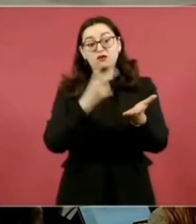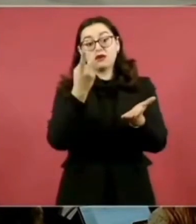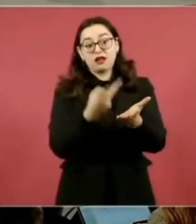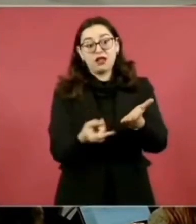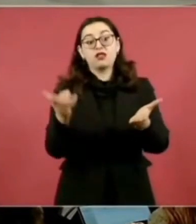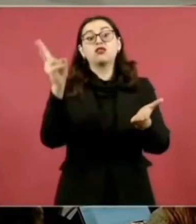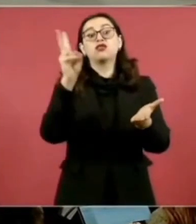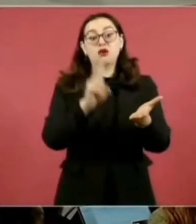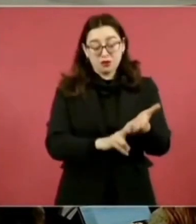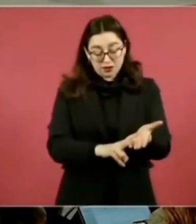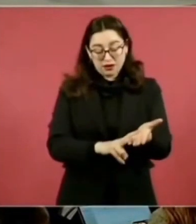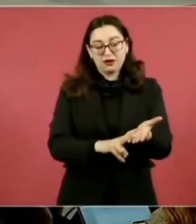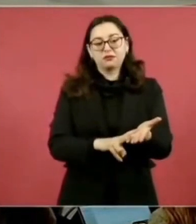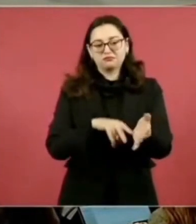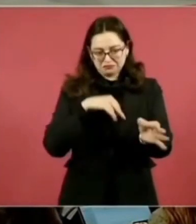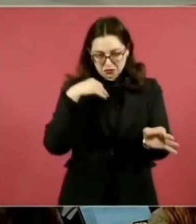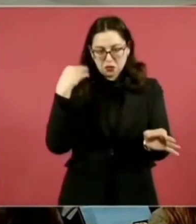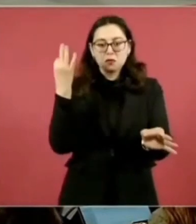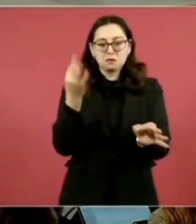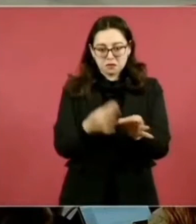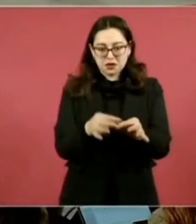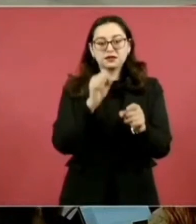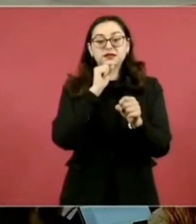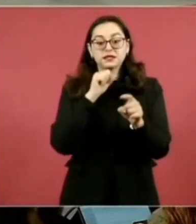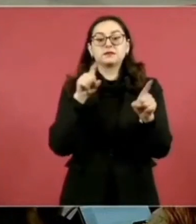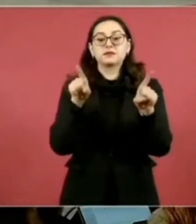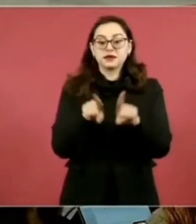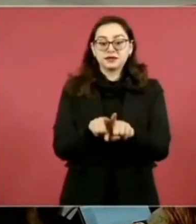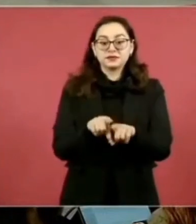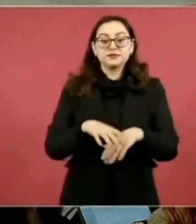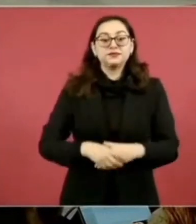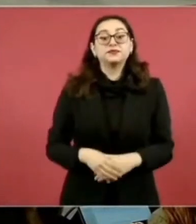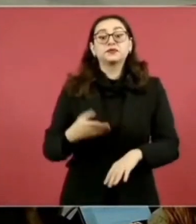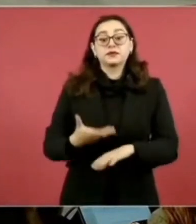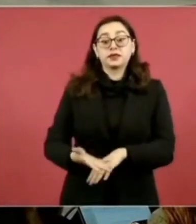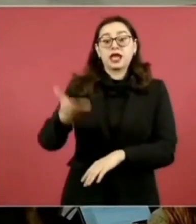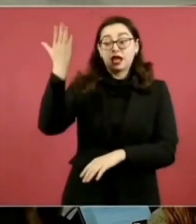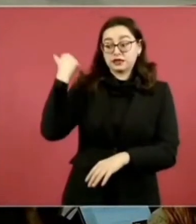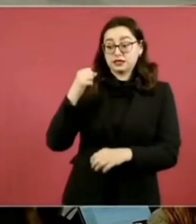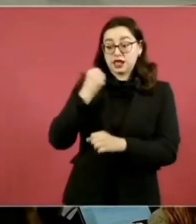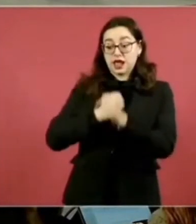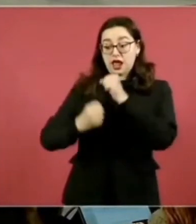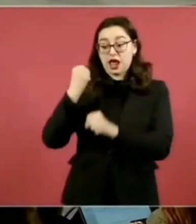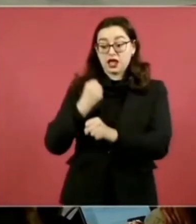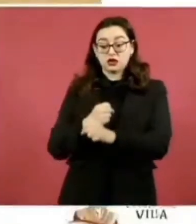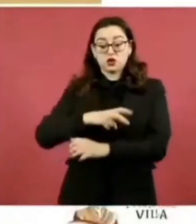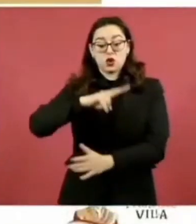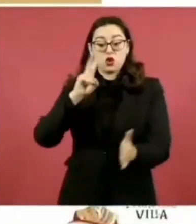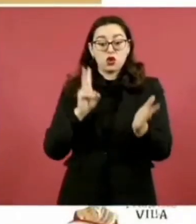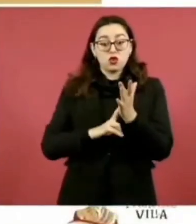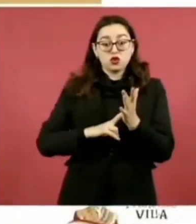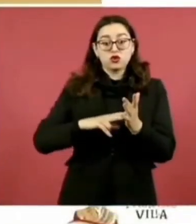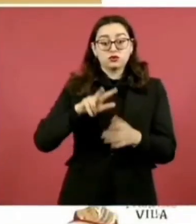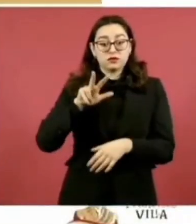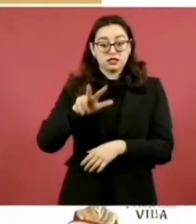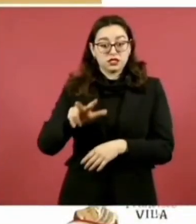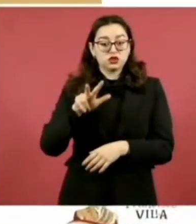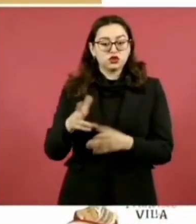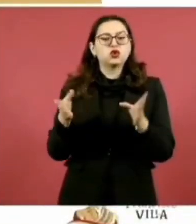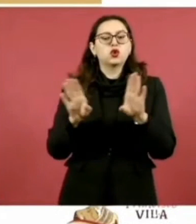En esta tabla podemos ver cómo llegamos al gobierno con un salario mínimo nacional de 88